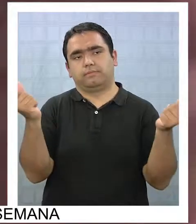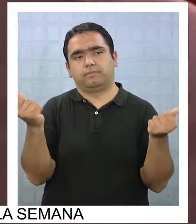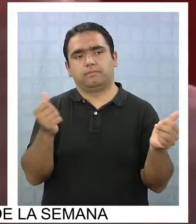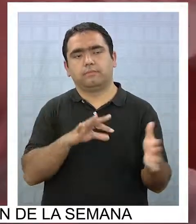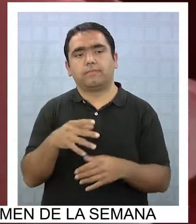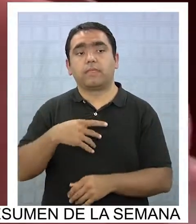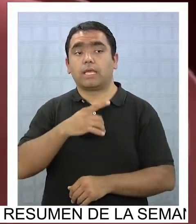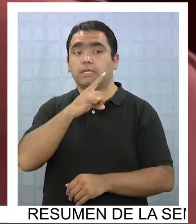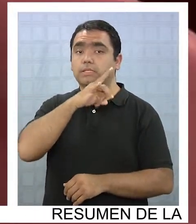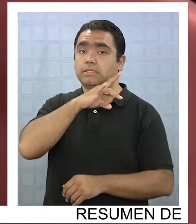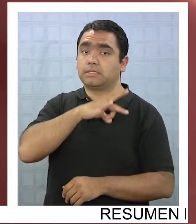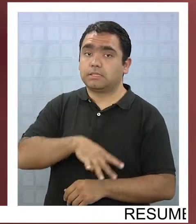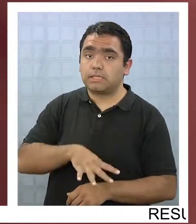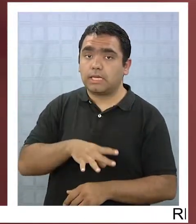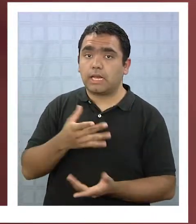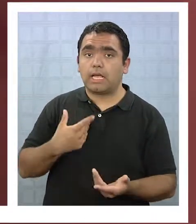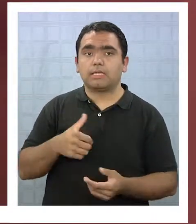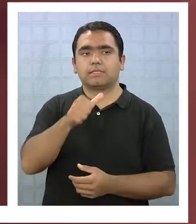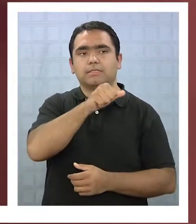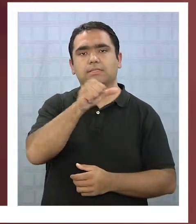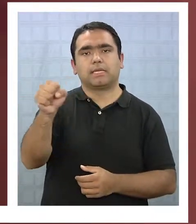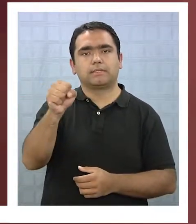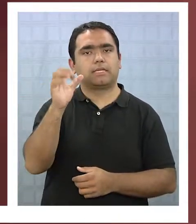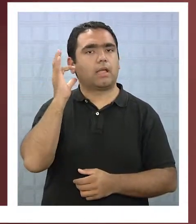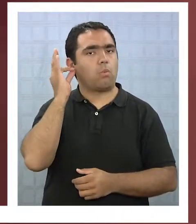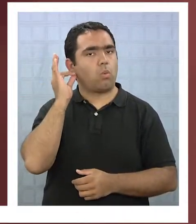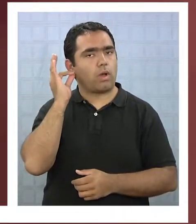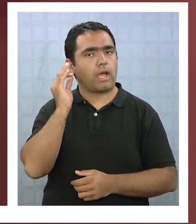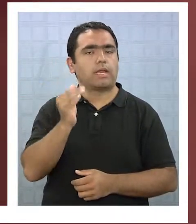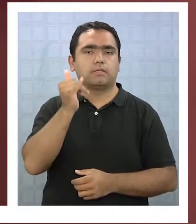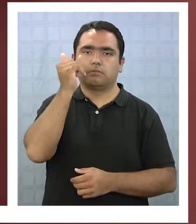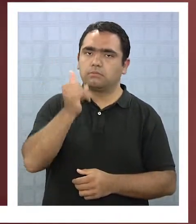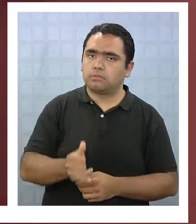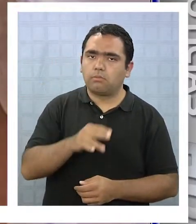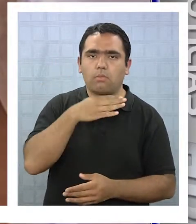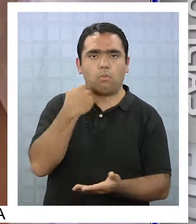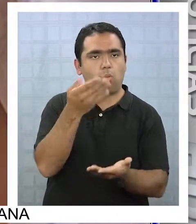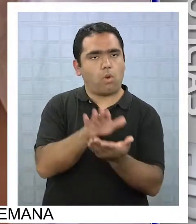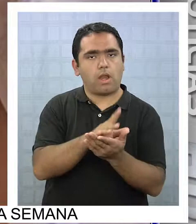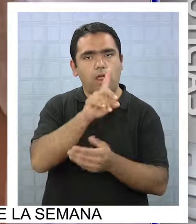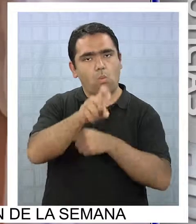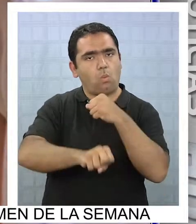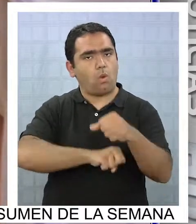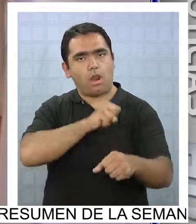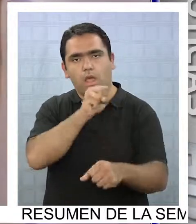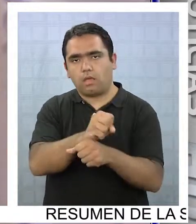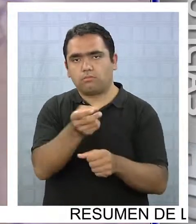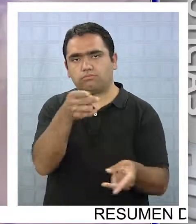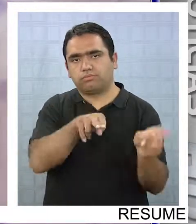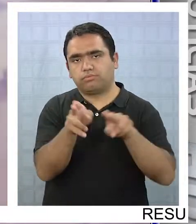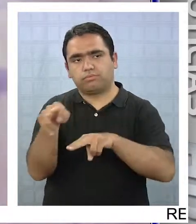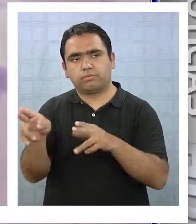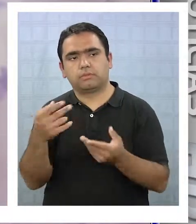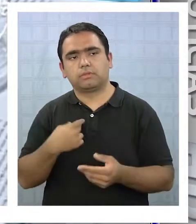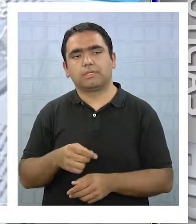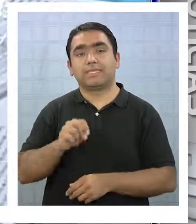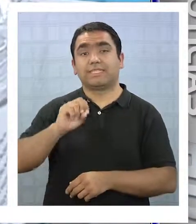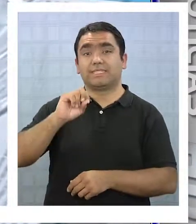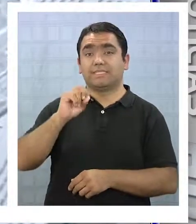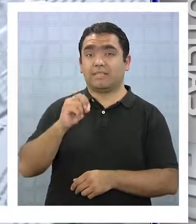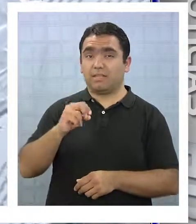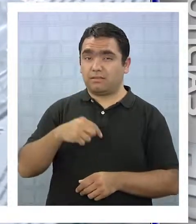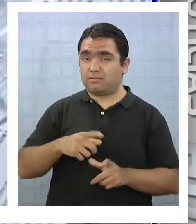En Chile, 600 mujeres mueren al año por causa del cáncer cérvico-uterino, el cual es el segundo cáncer más